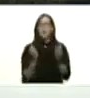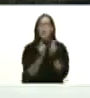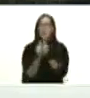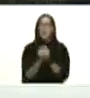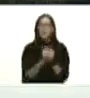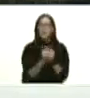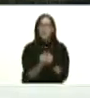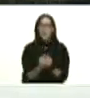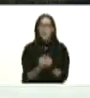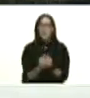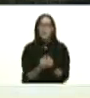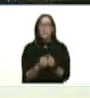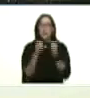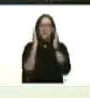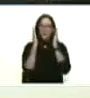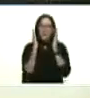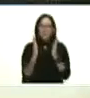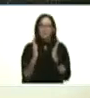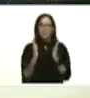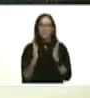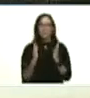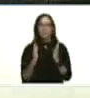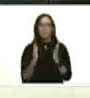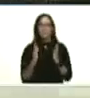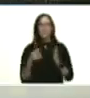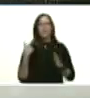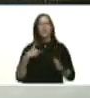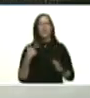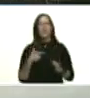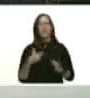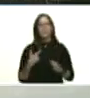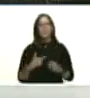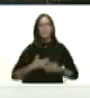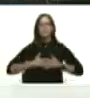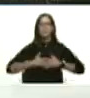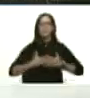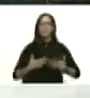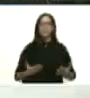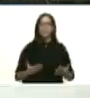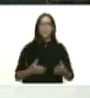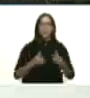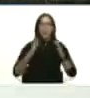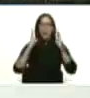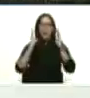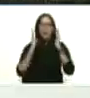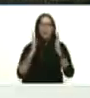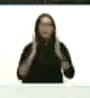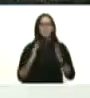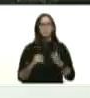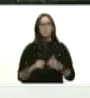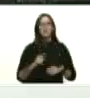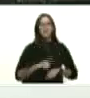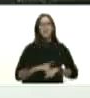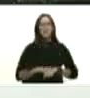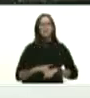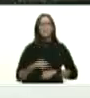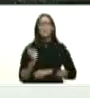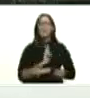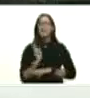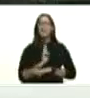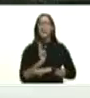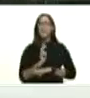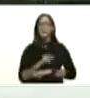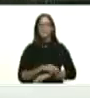para atenderlo y tenemos que garantizar la atención en los tiempos más rápido